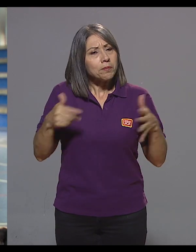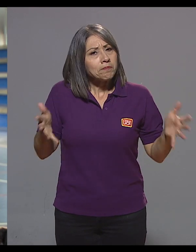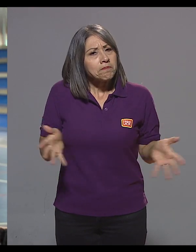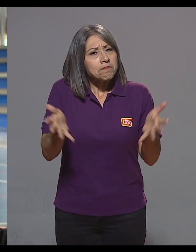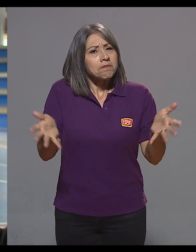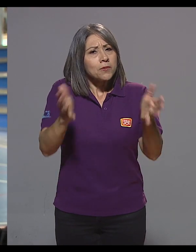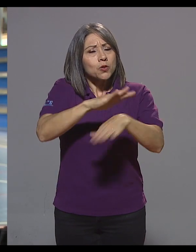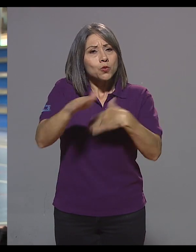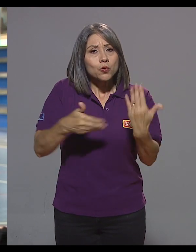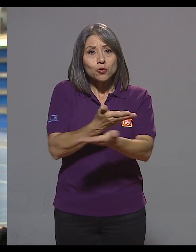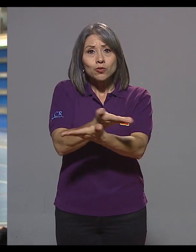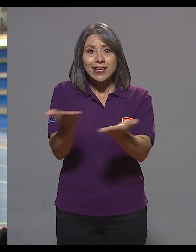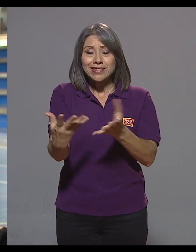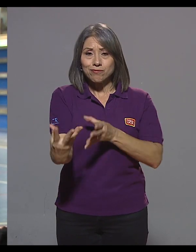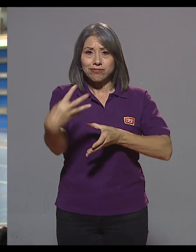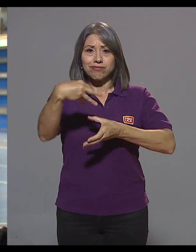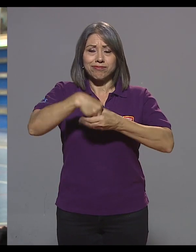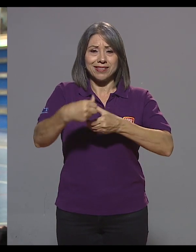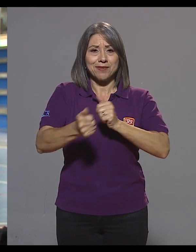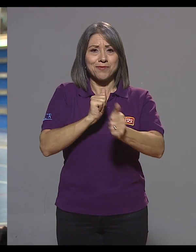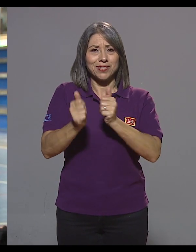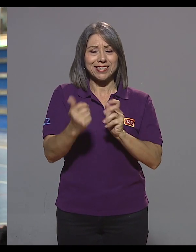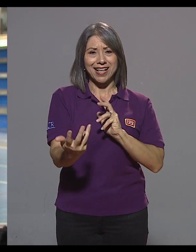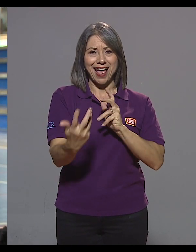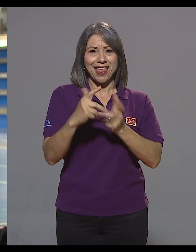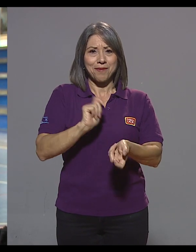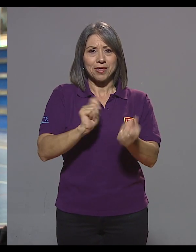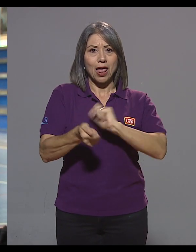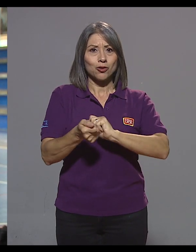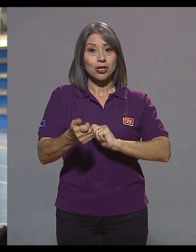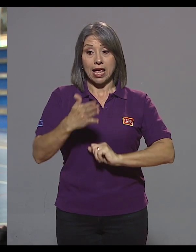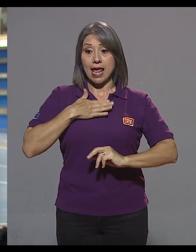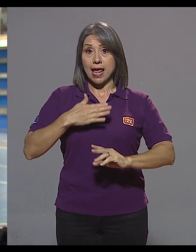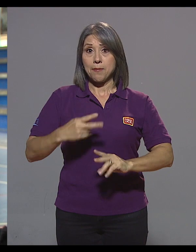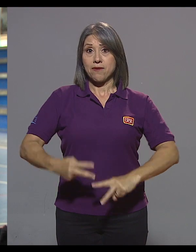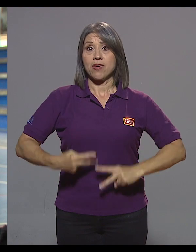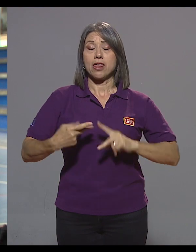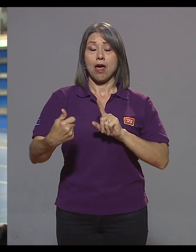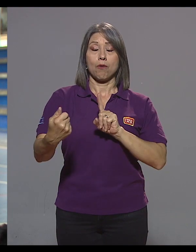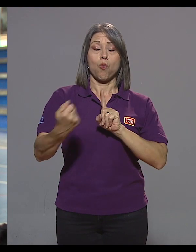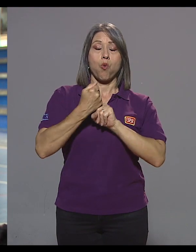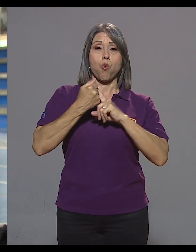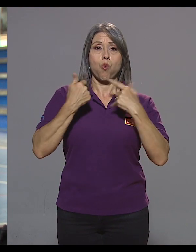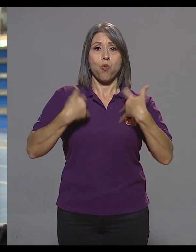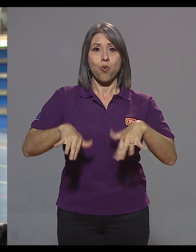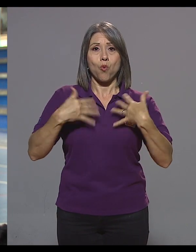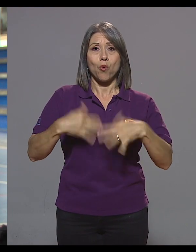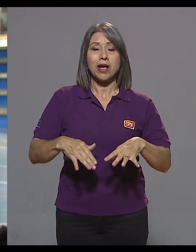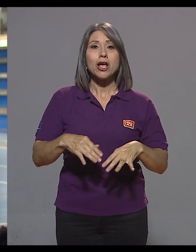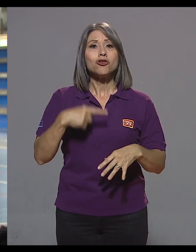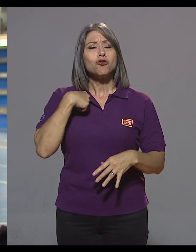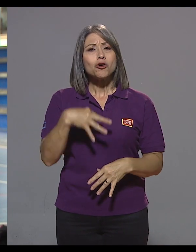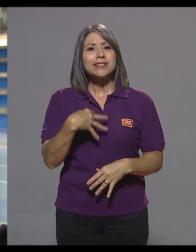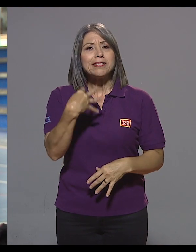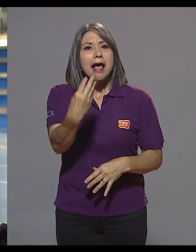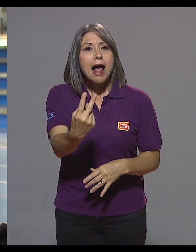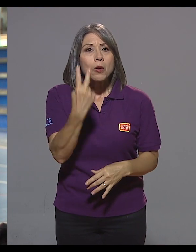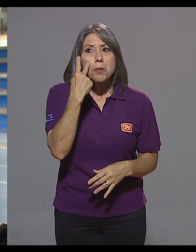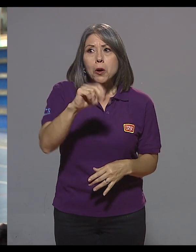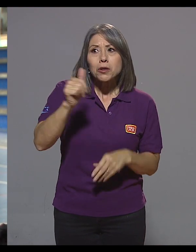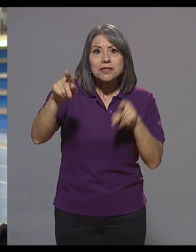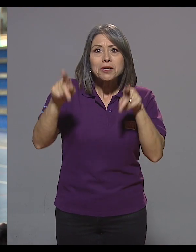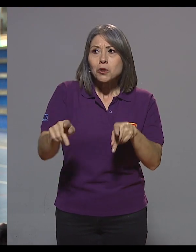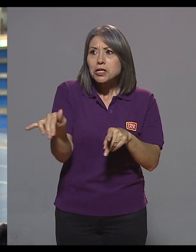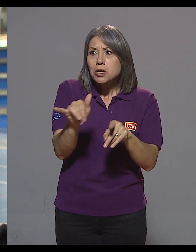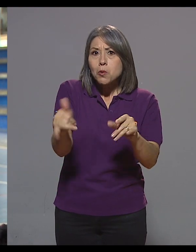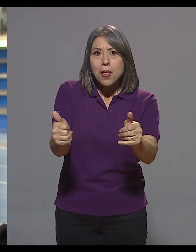Ánimo a todos a que se involucren en deportes adaptados. Han tenido un impacto enorme en mi vida. Salir, ver personas practicar el mismo